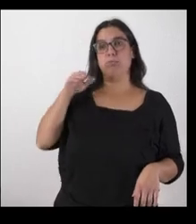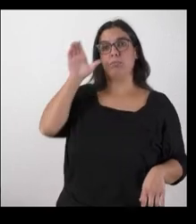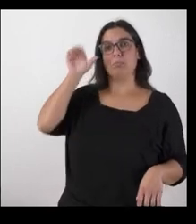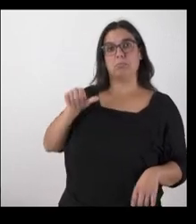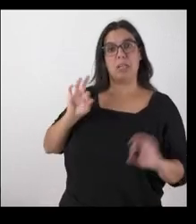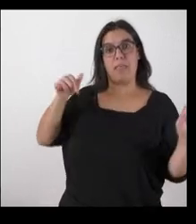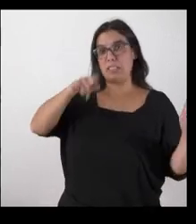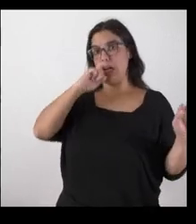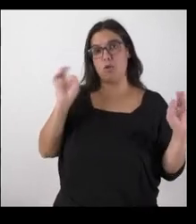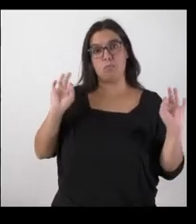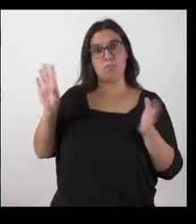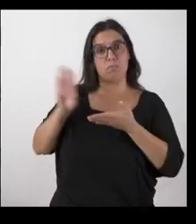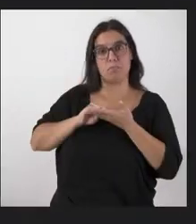año